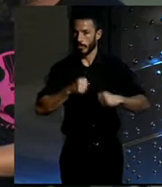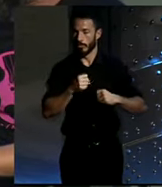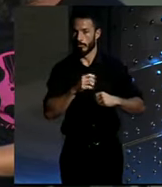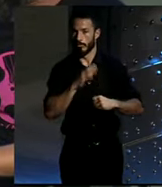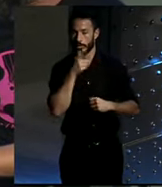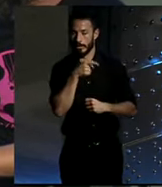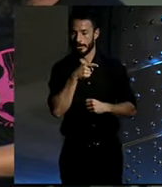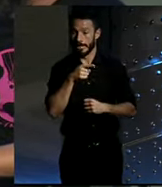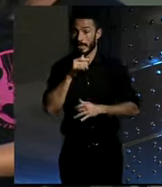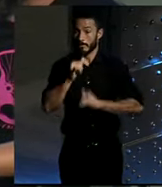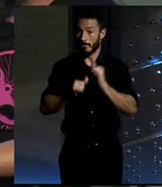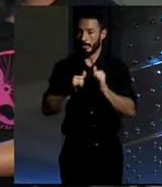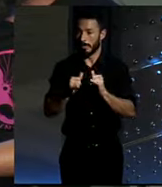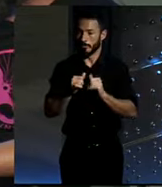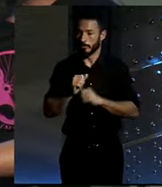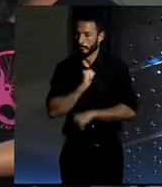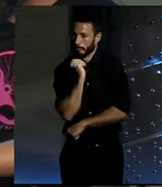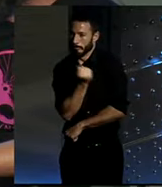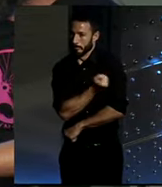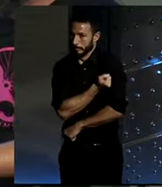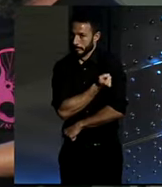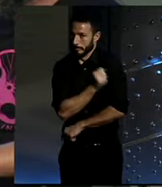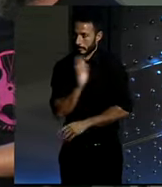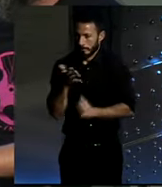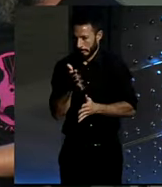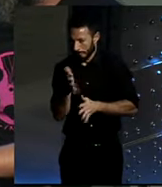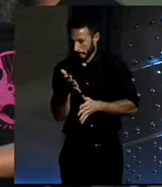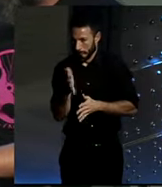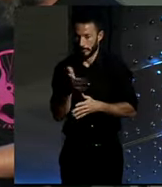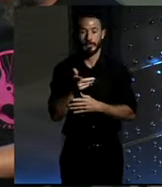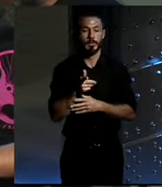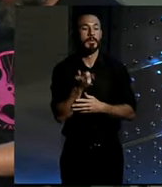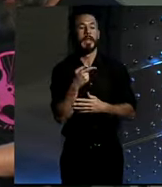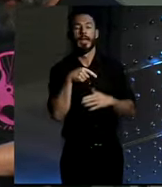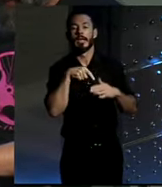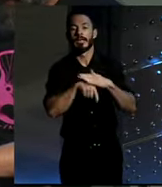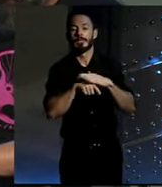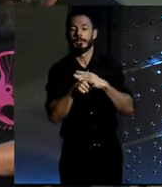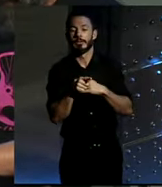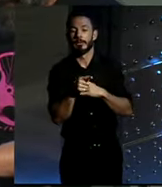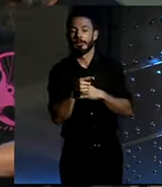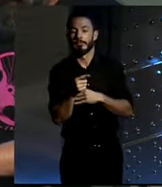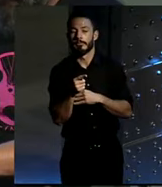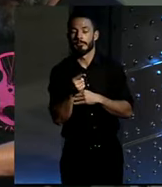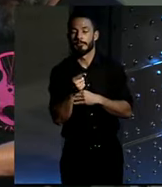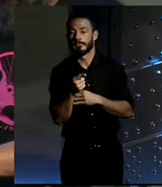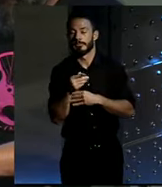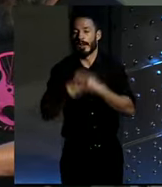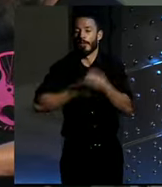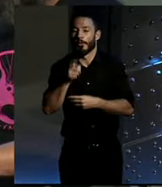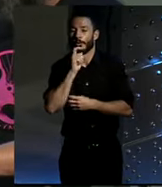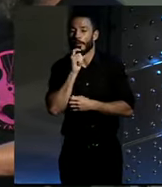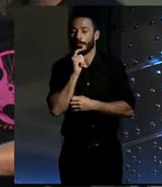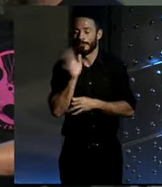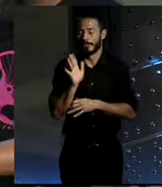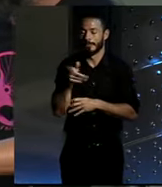patentado. Y le dijimos... saltado? Sí, centralmente, ¿cómo lo habéis saltado? Y le dijimos, es todo tuyo,